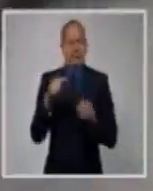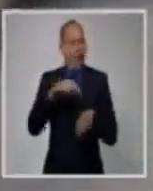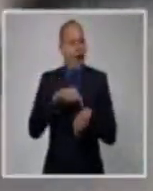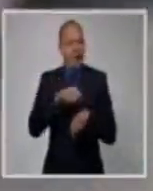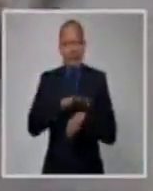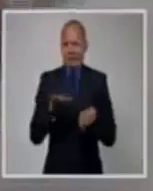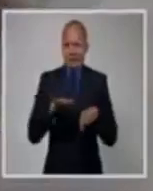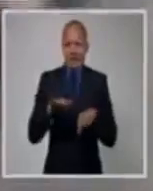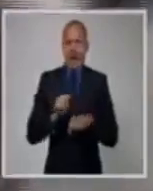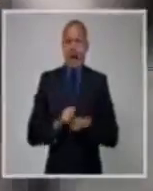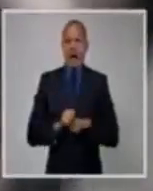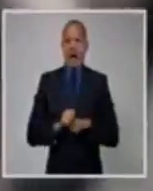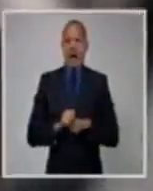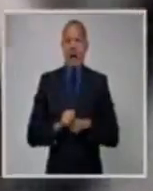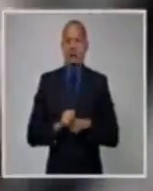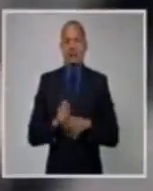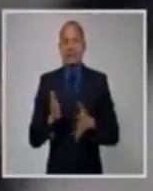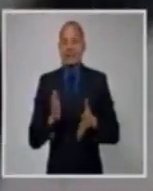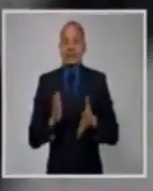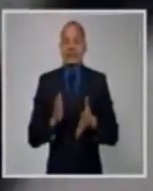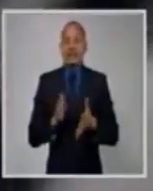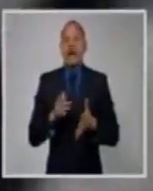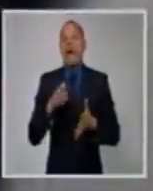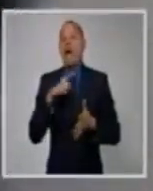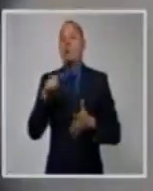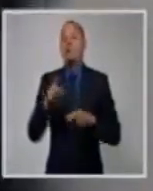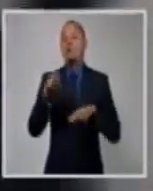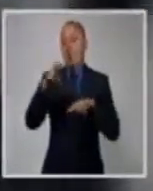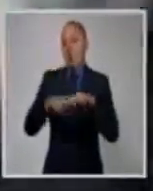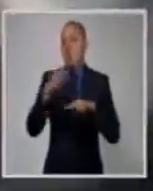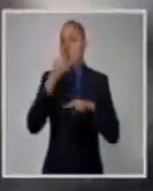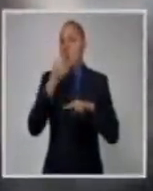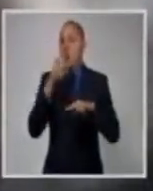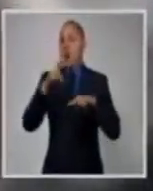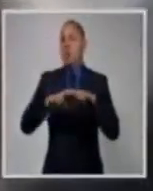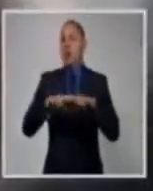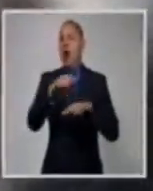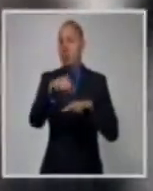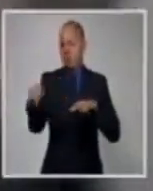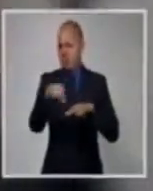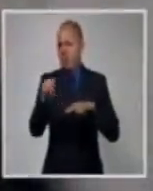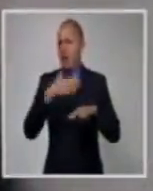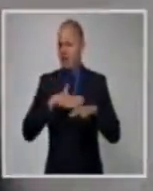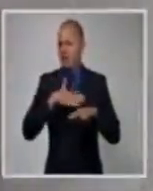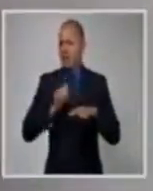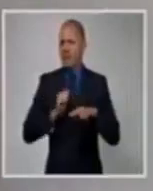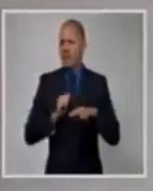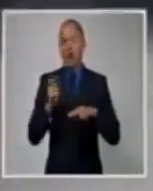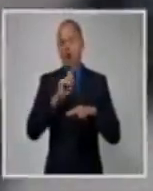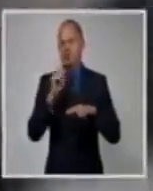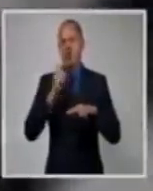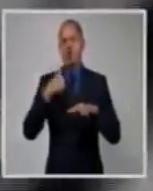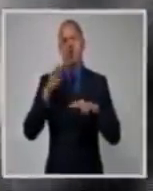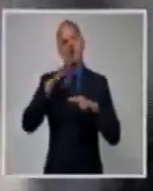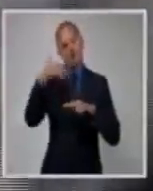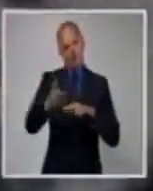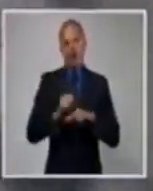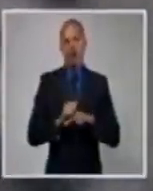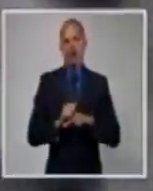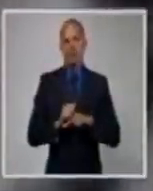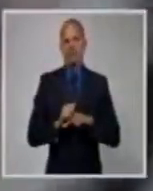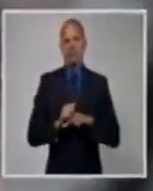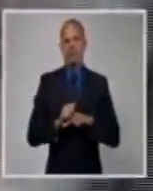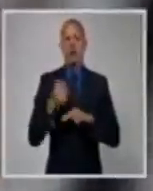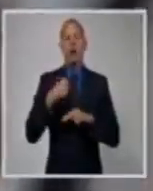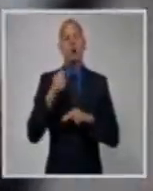cerrarlo, sí. Se sientan ahí en el portal. Pantate al otro lado de la cerca. Estamos del lado, pero del lado del Consejo de Artes